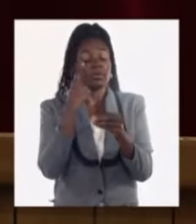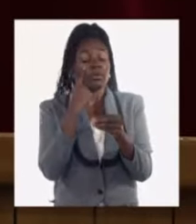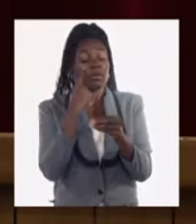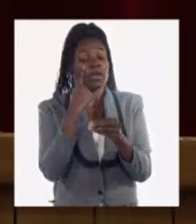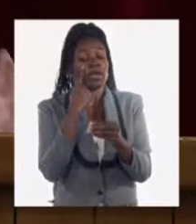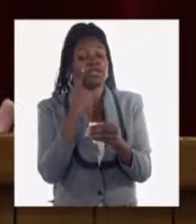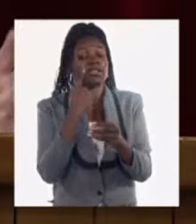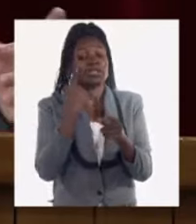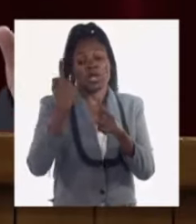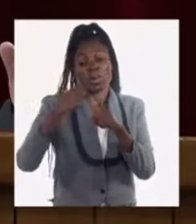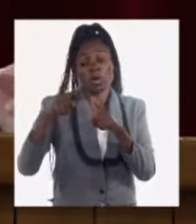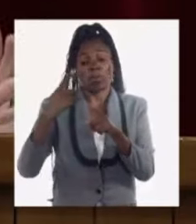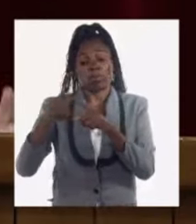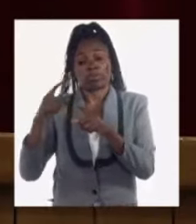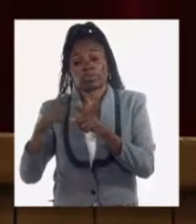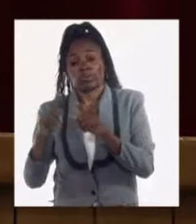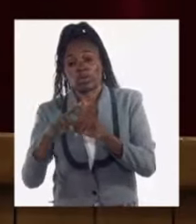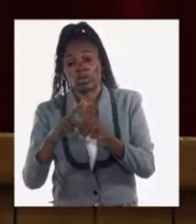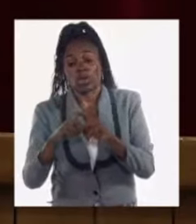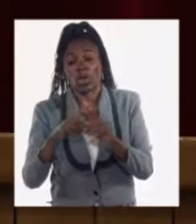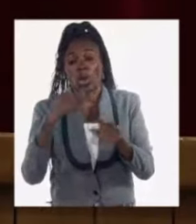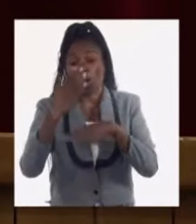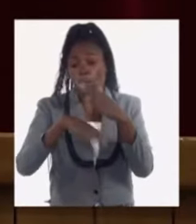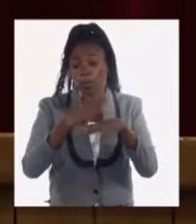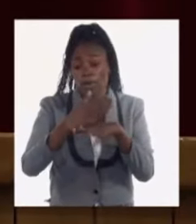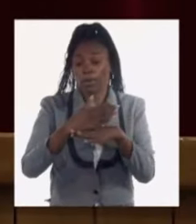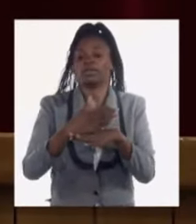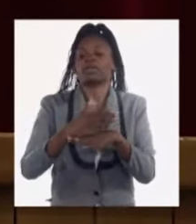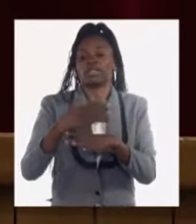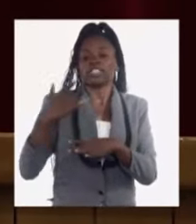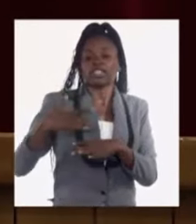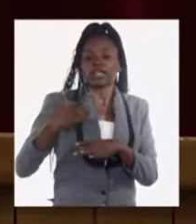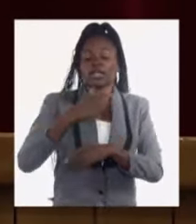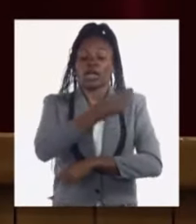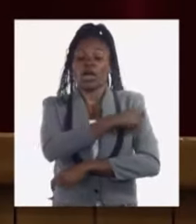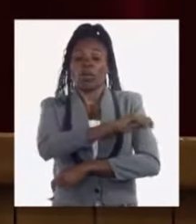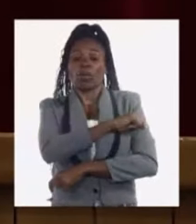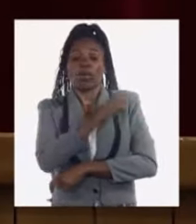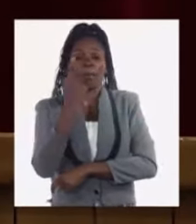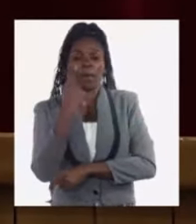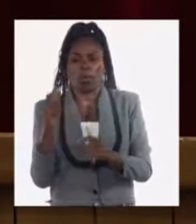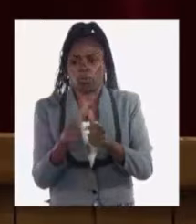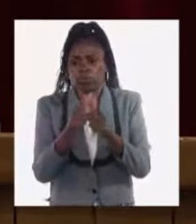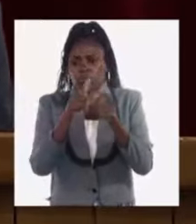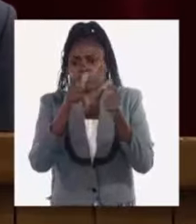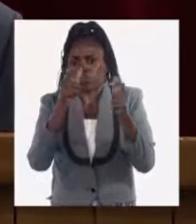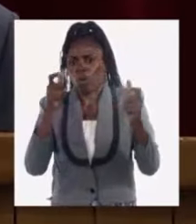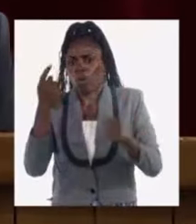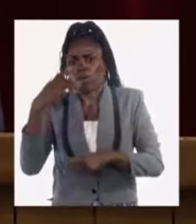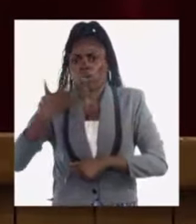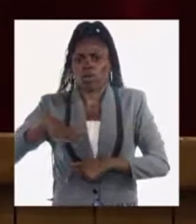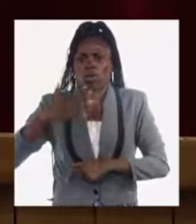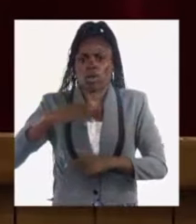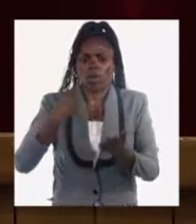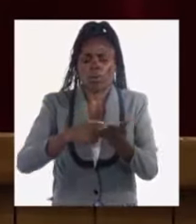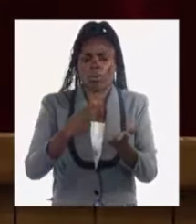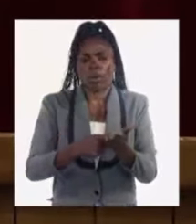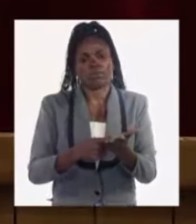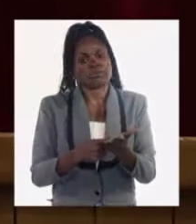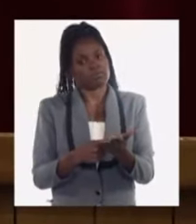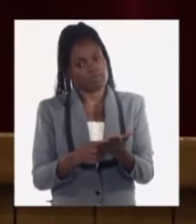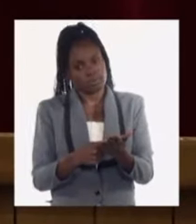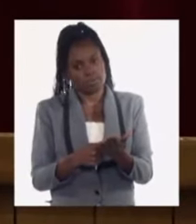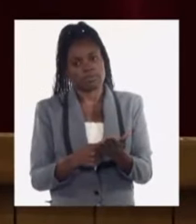genera también especulación, bueno, son los factores que van dando al impacto inflacionario. Ese déficit de oferta se